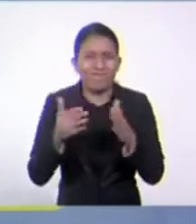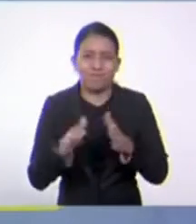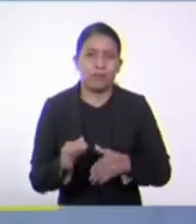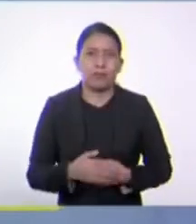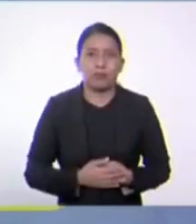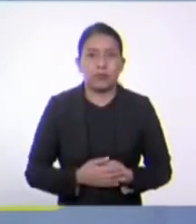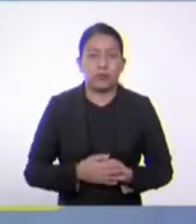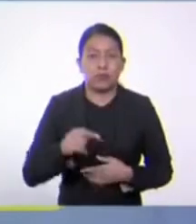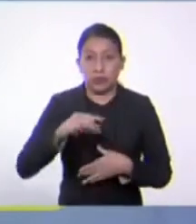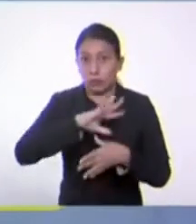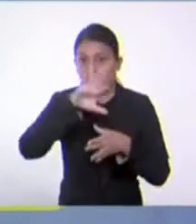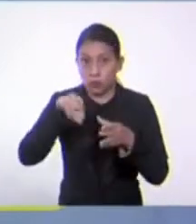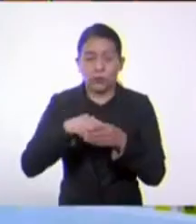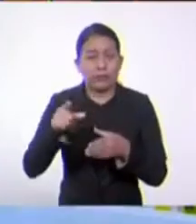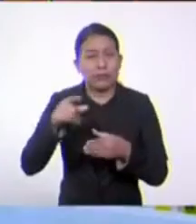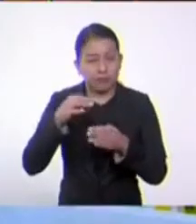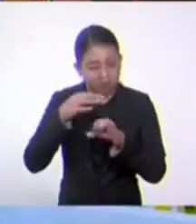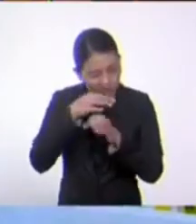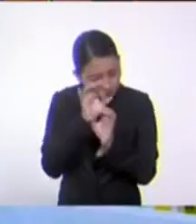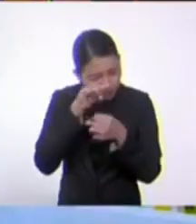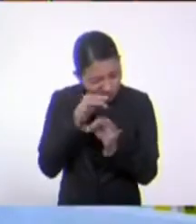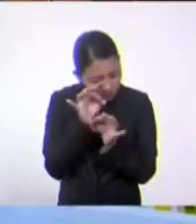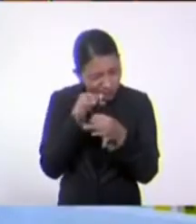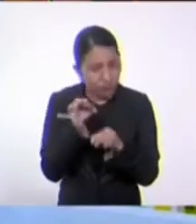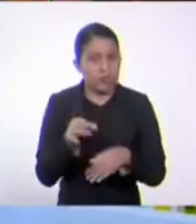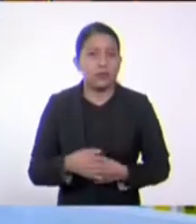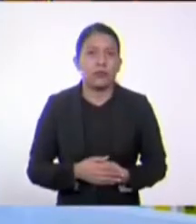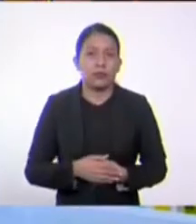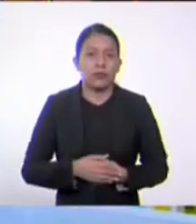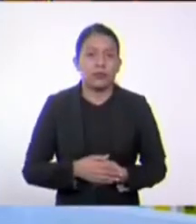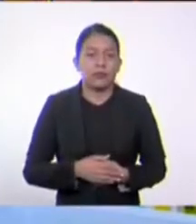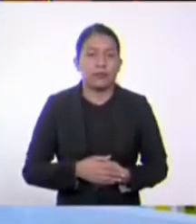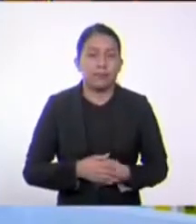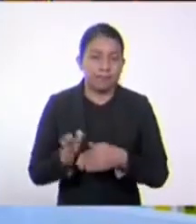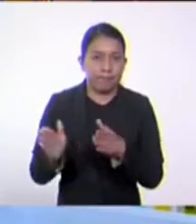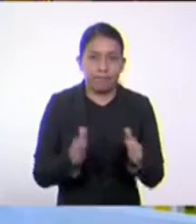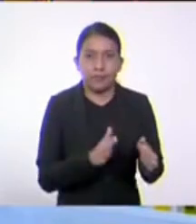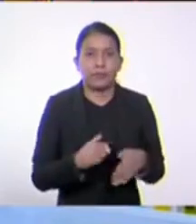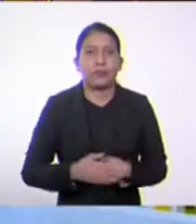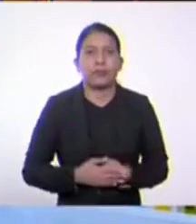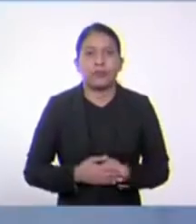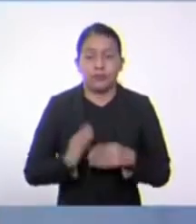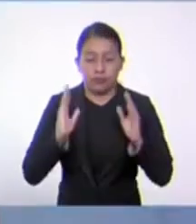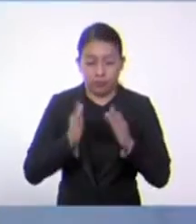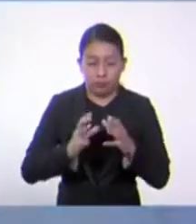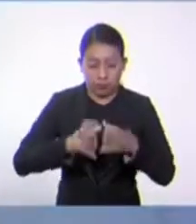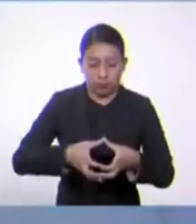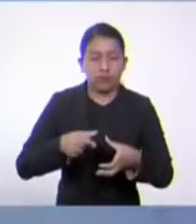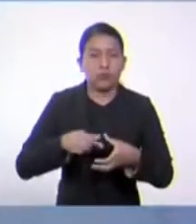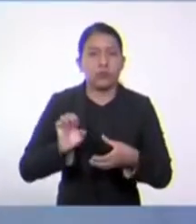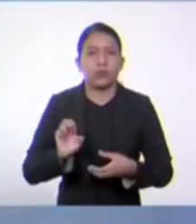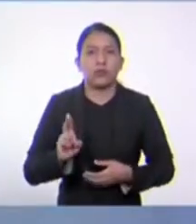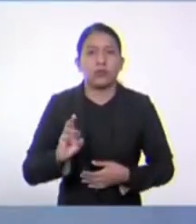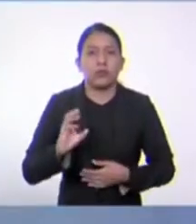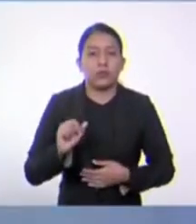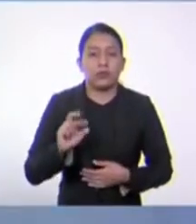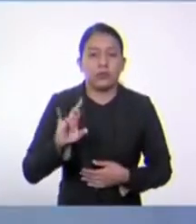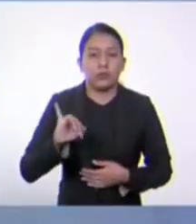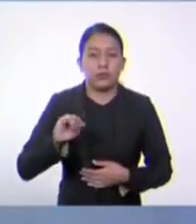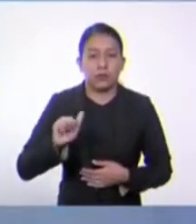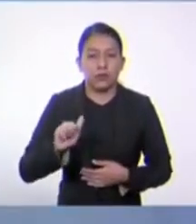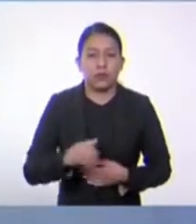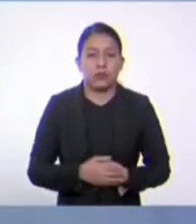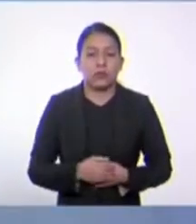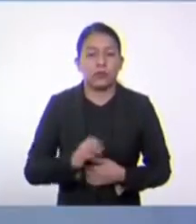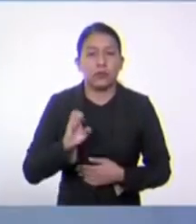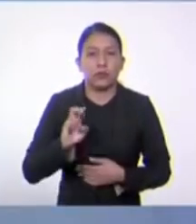todas son microscópicas. Pasamos ahora al dominio eucaria. Dentro del dominio eucaria se